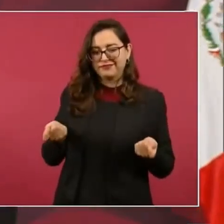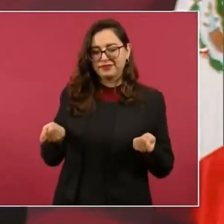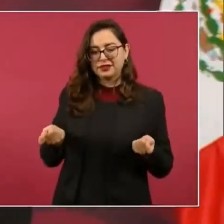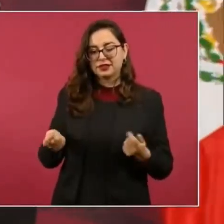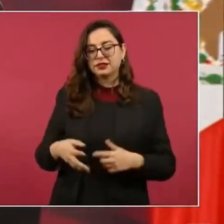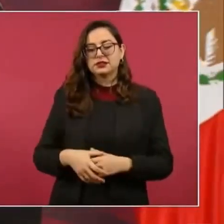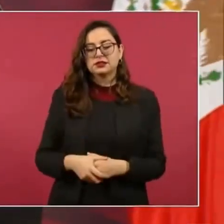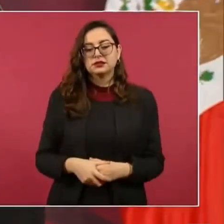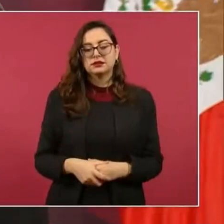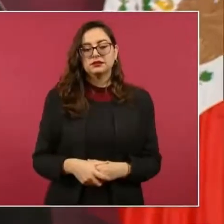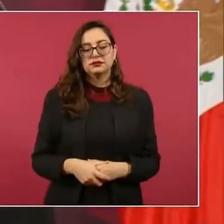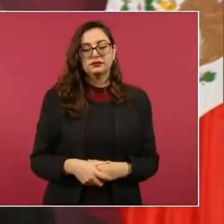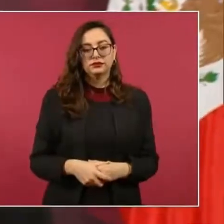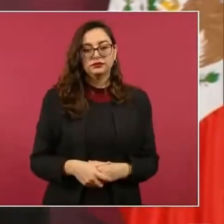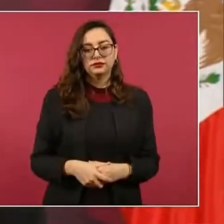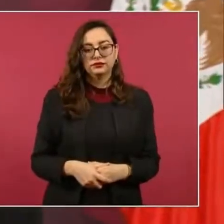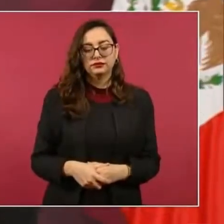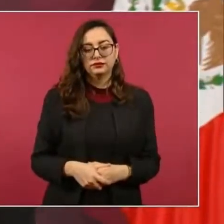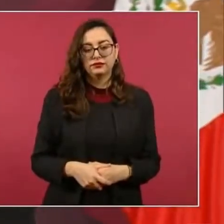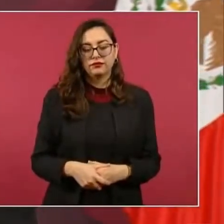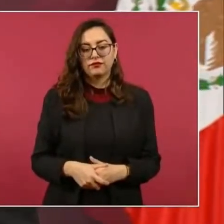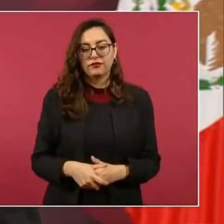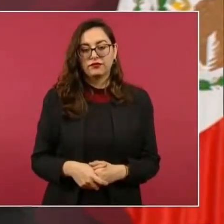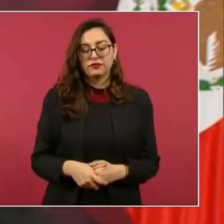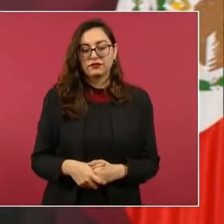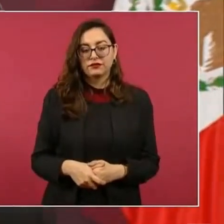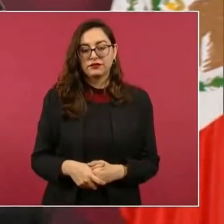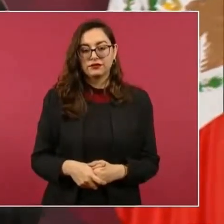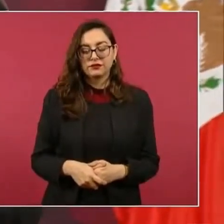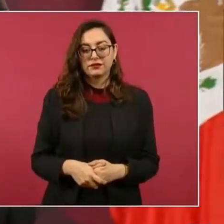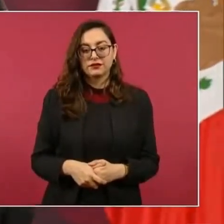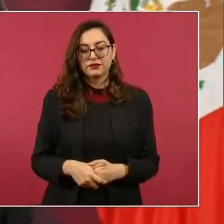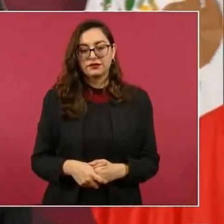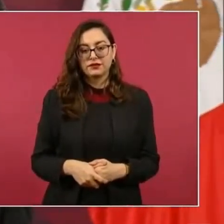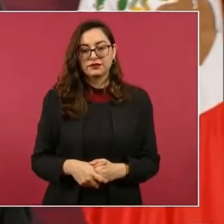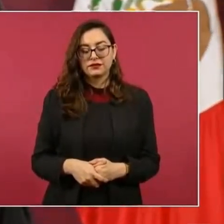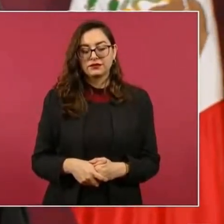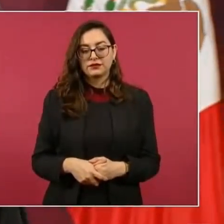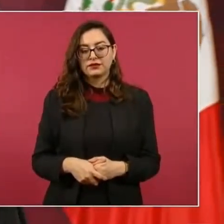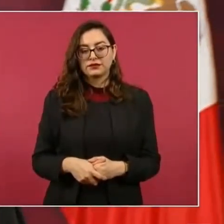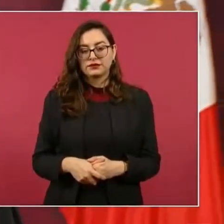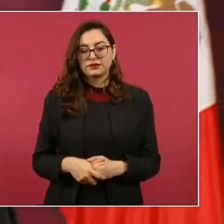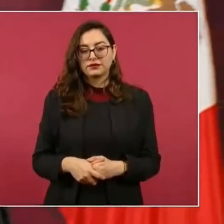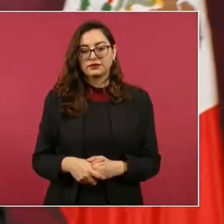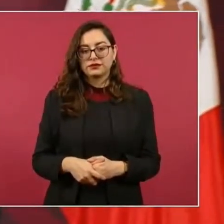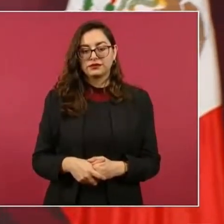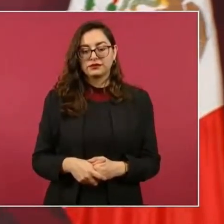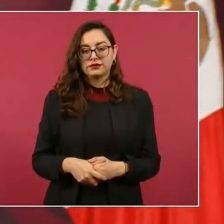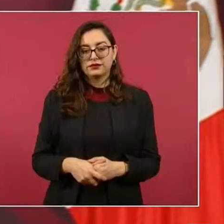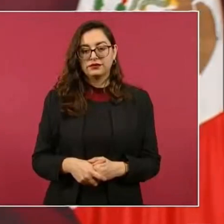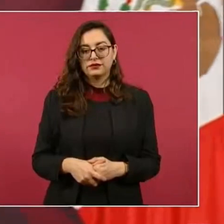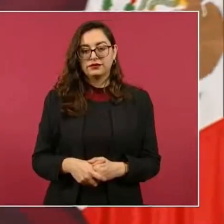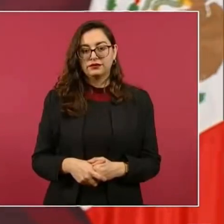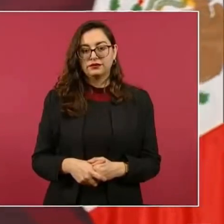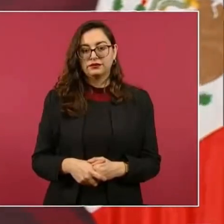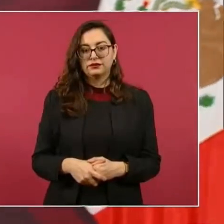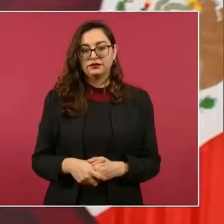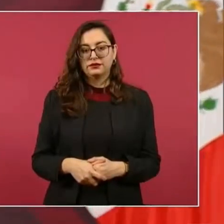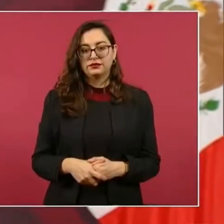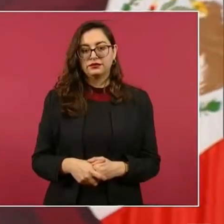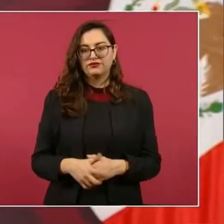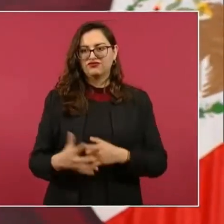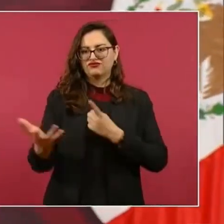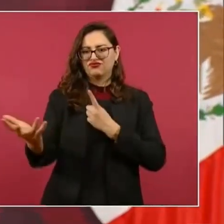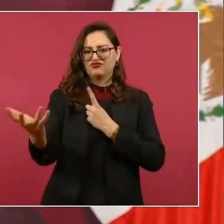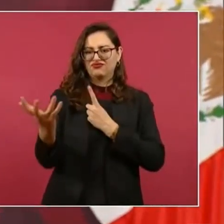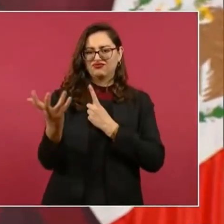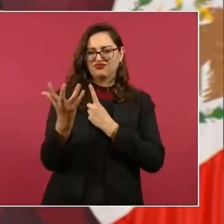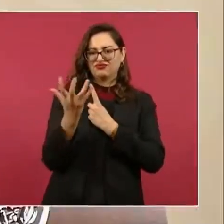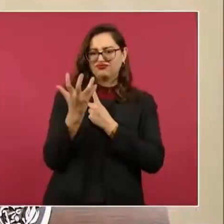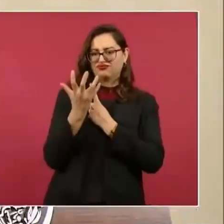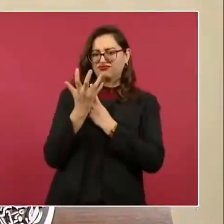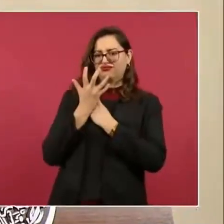presionaban